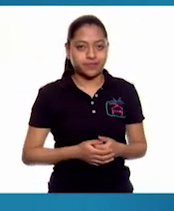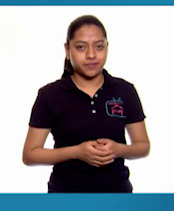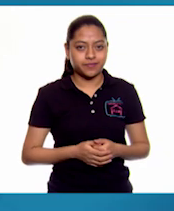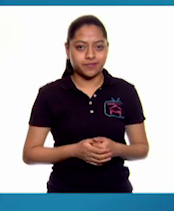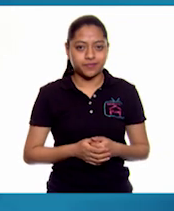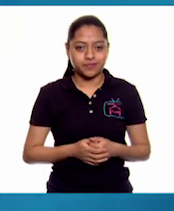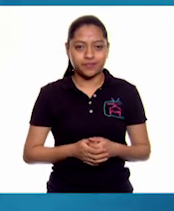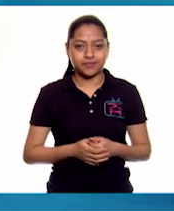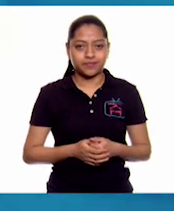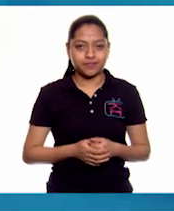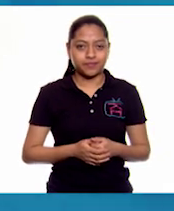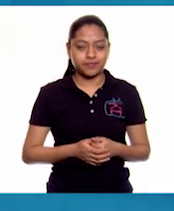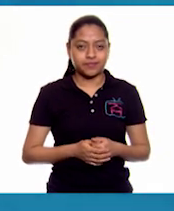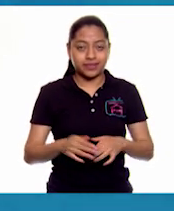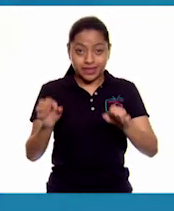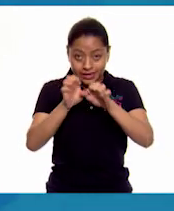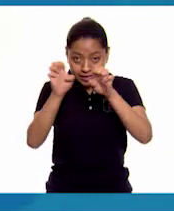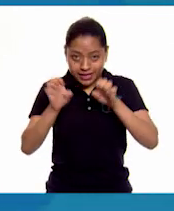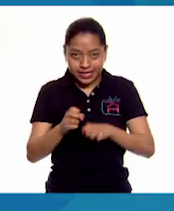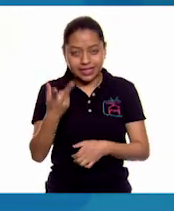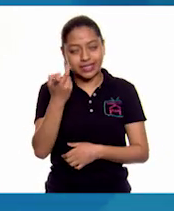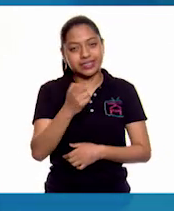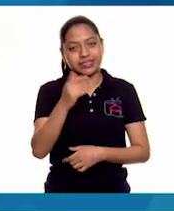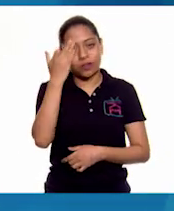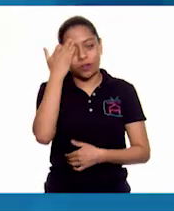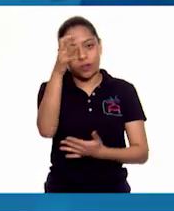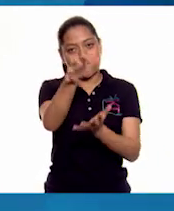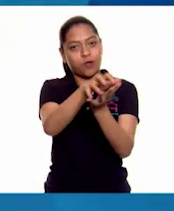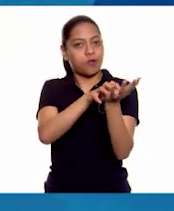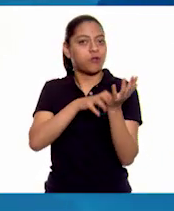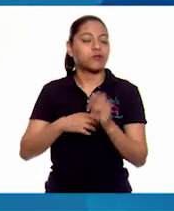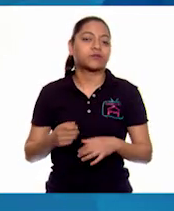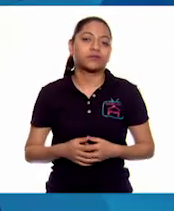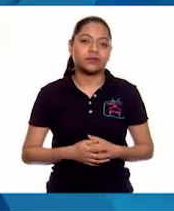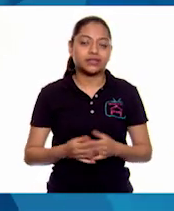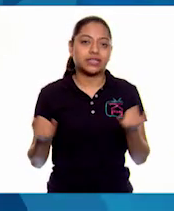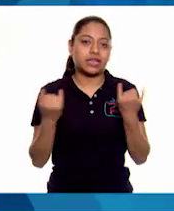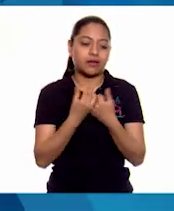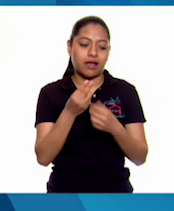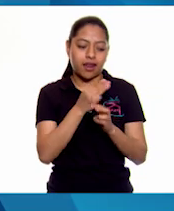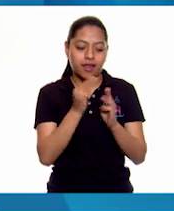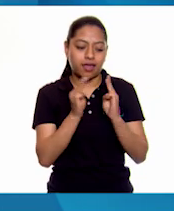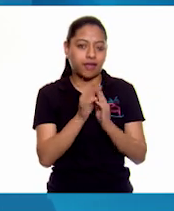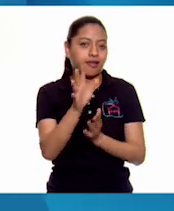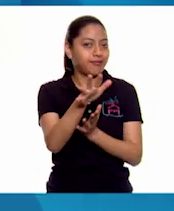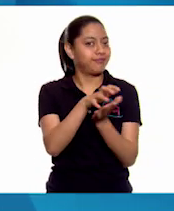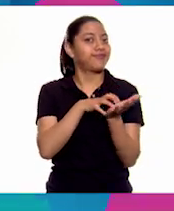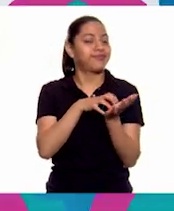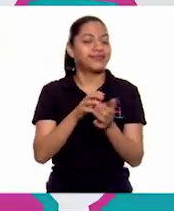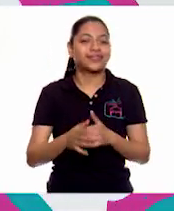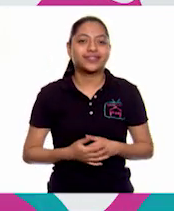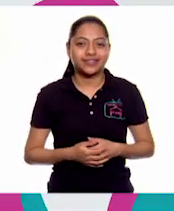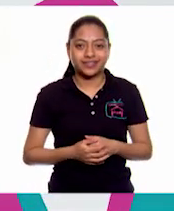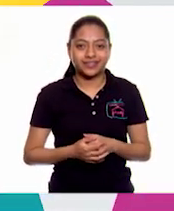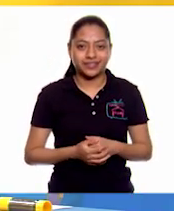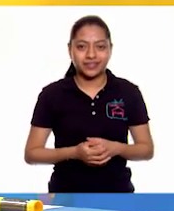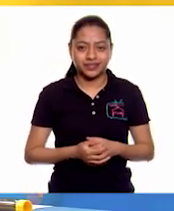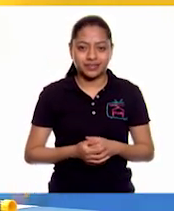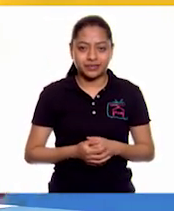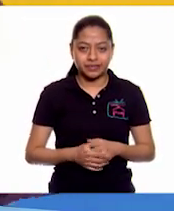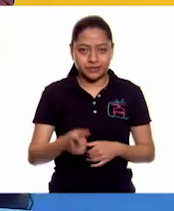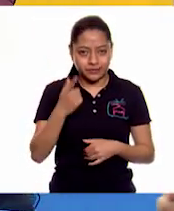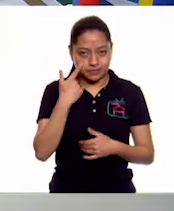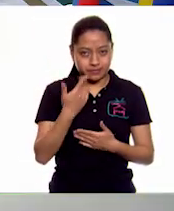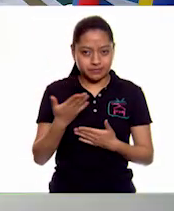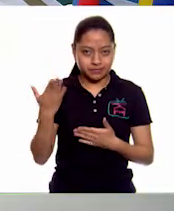Así es. Trabajar bien en equipo ahorra tiempo y, por lo visto, también materiales. Muy bien. Voy a escribir en la tabla que